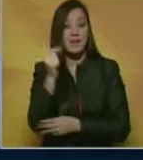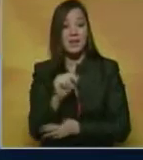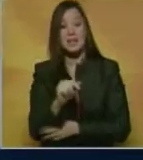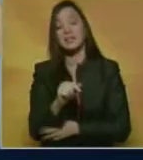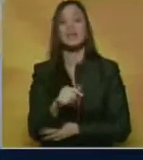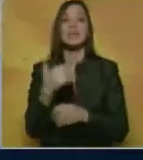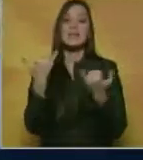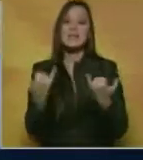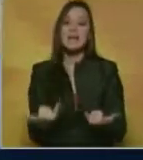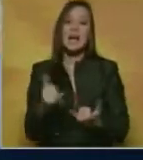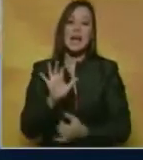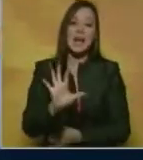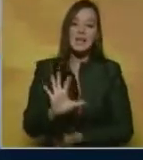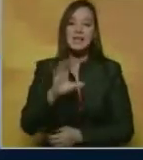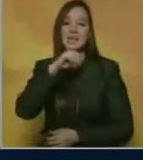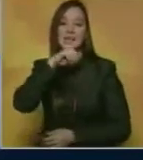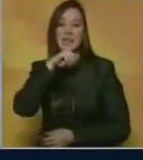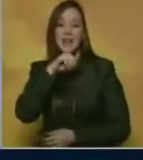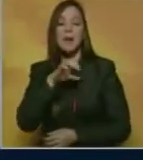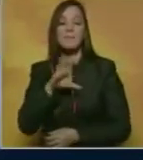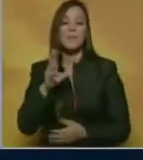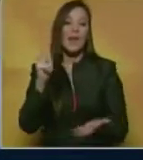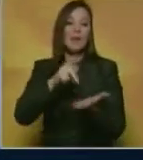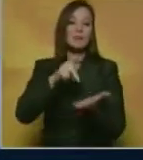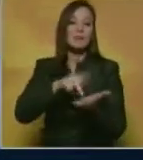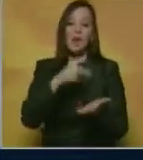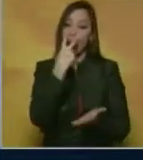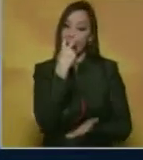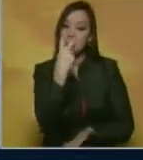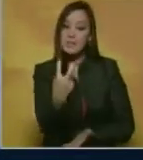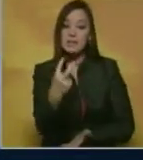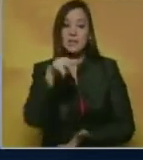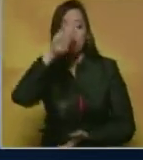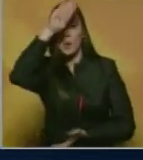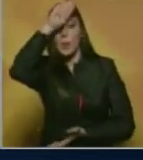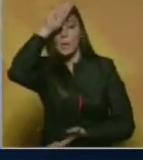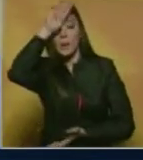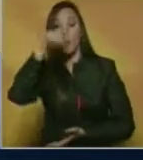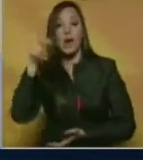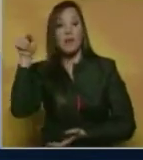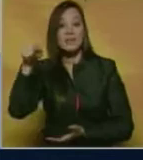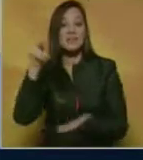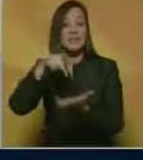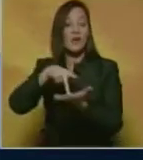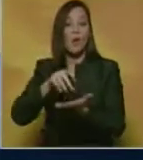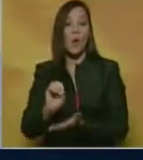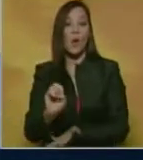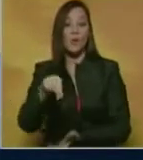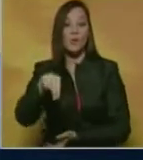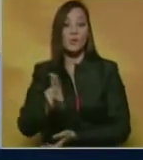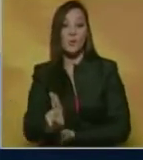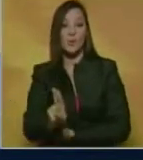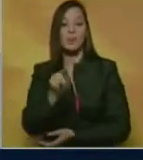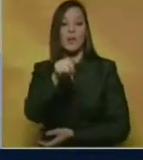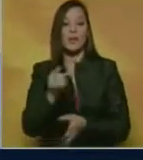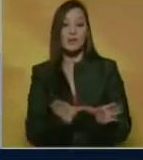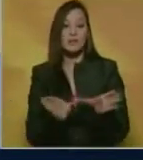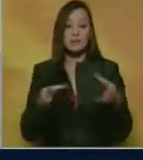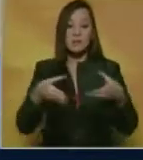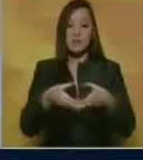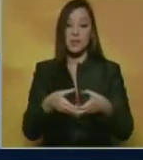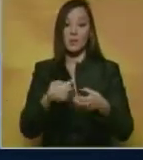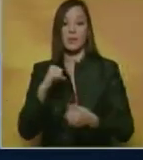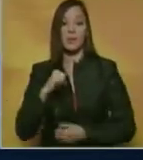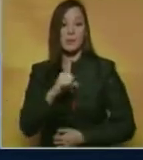la quinta histórica visita de un Papa a esta organización internacional. La agenda comenzó con una reunión privada del Santo Padre